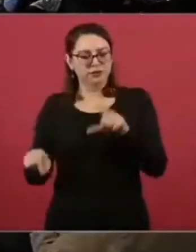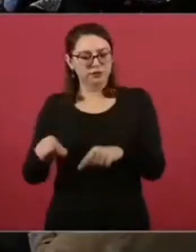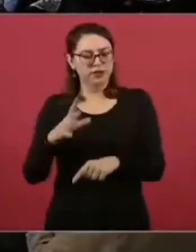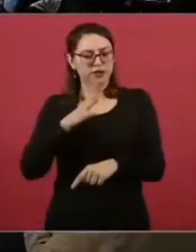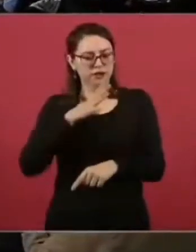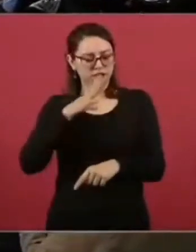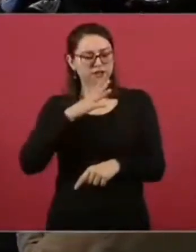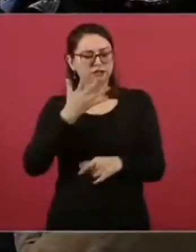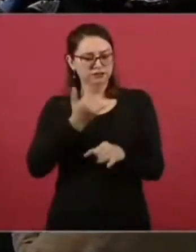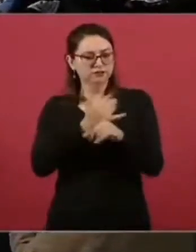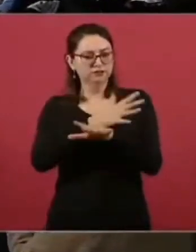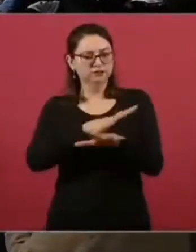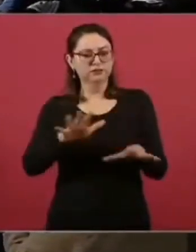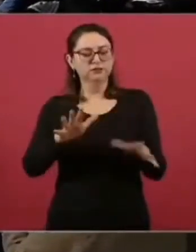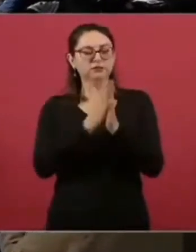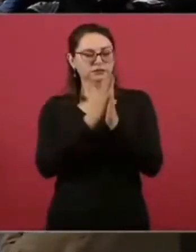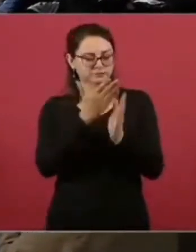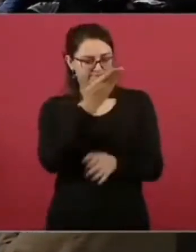encargado de migración.